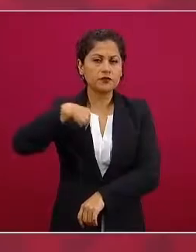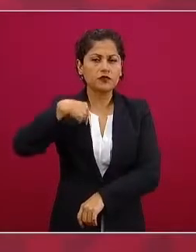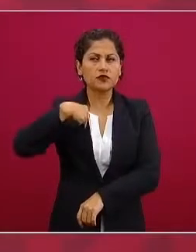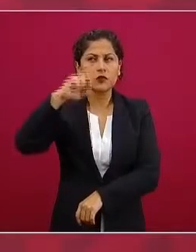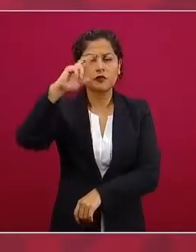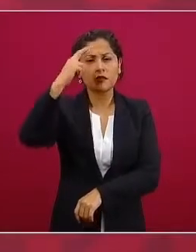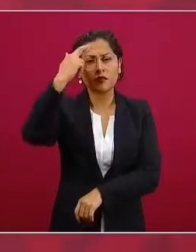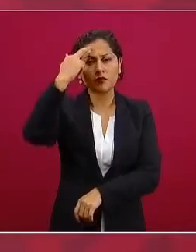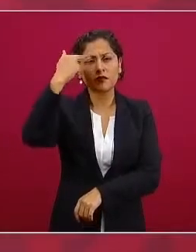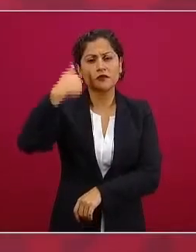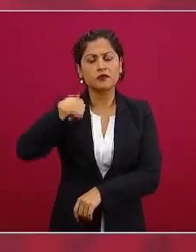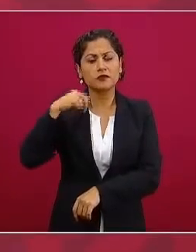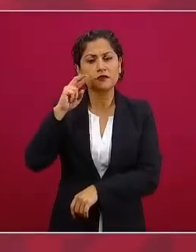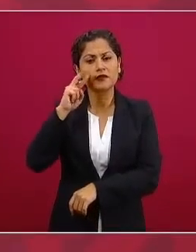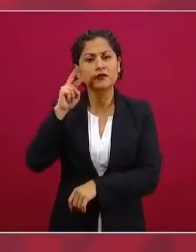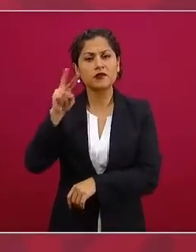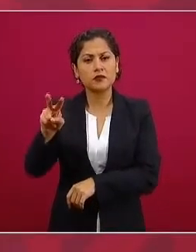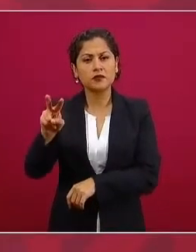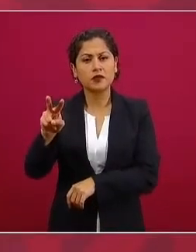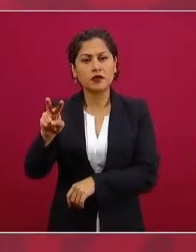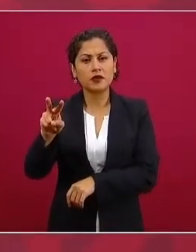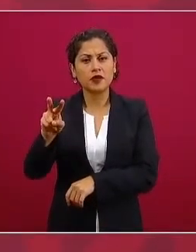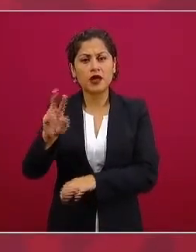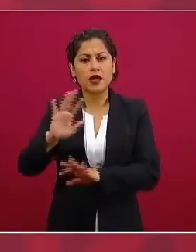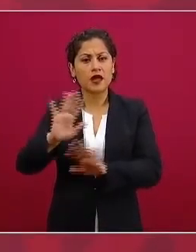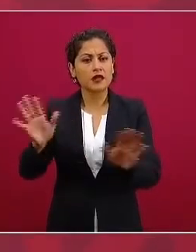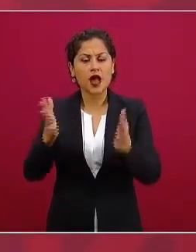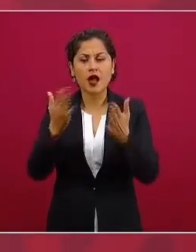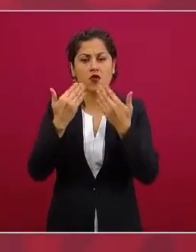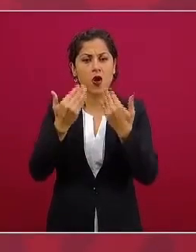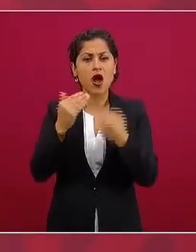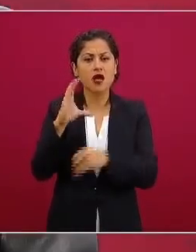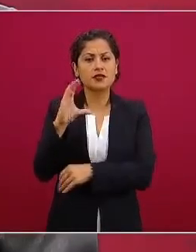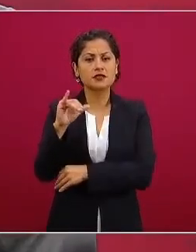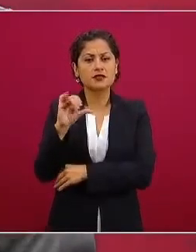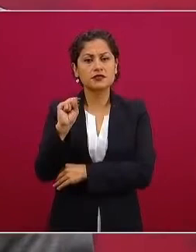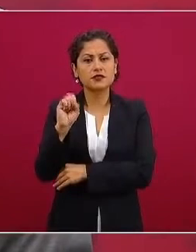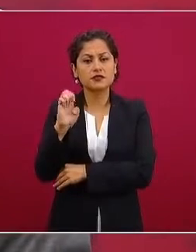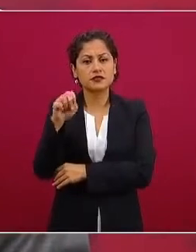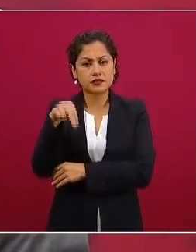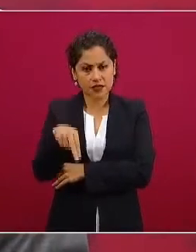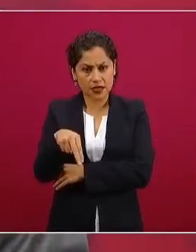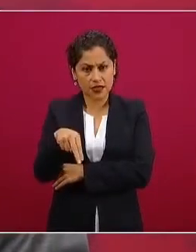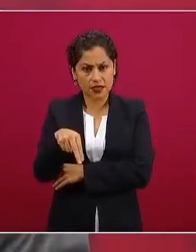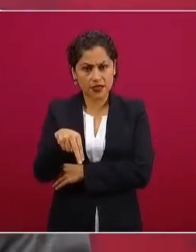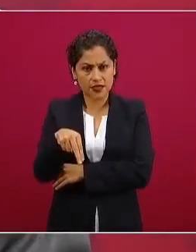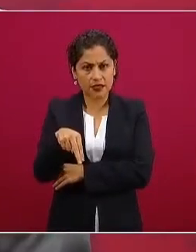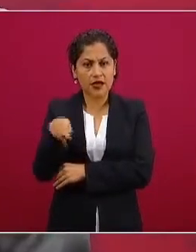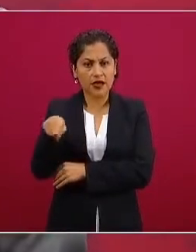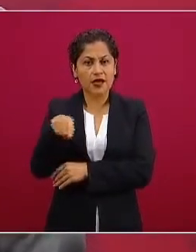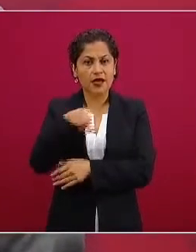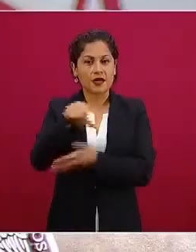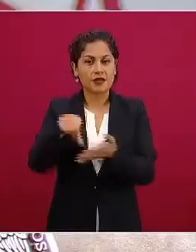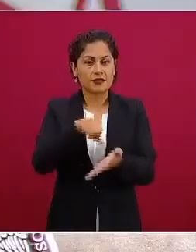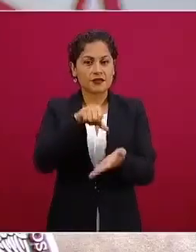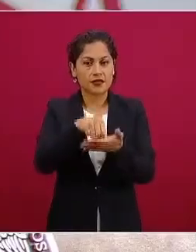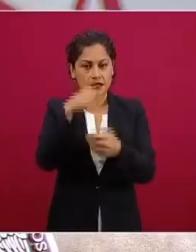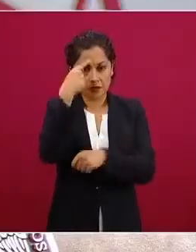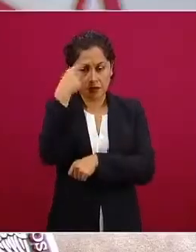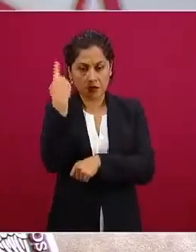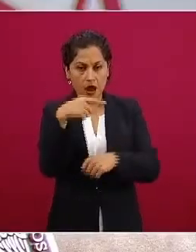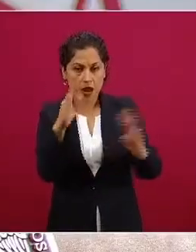ya no hay CISEN ya no hay oficina de inteligencia o mejor dicho de espionaje